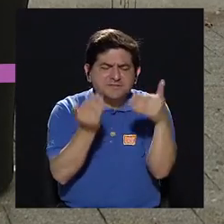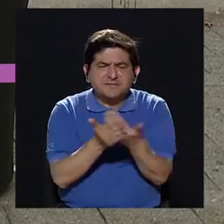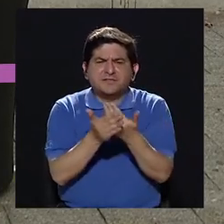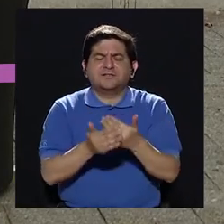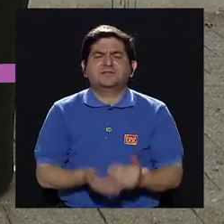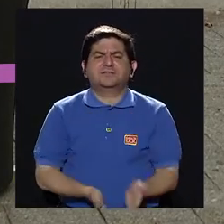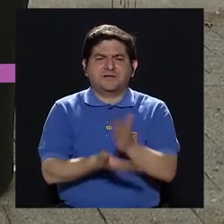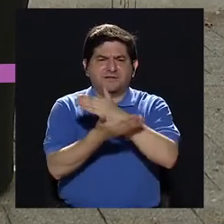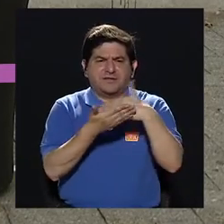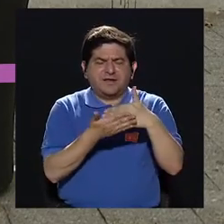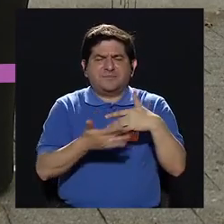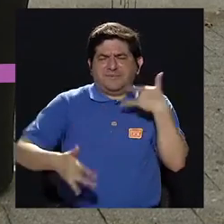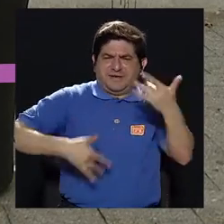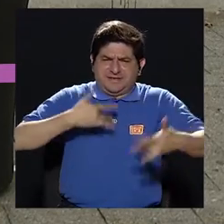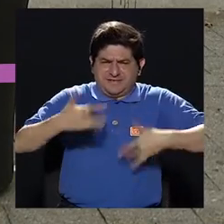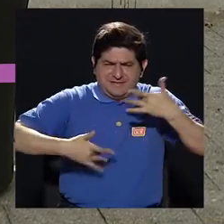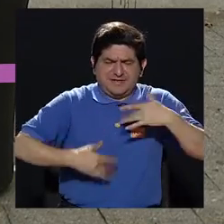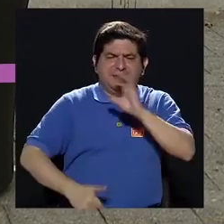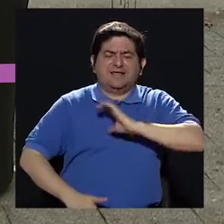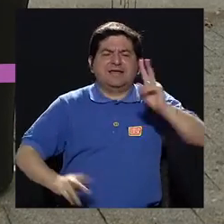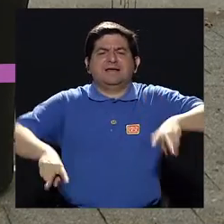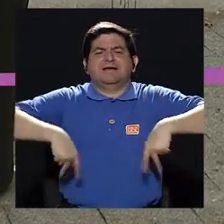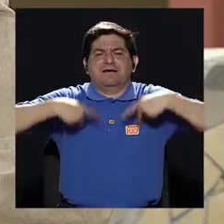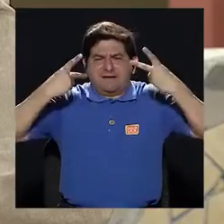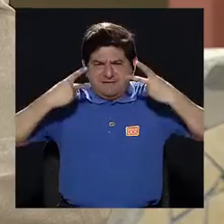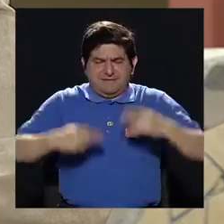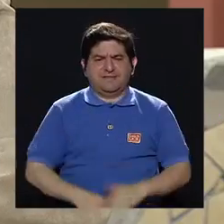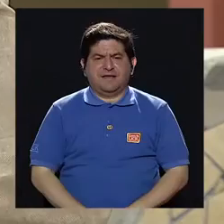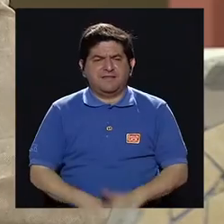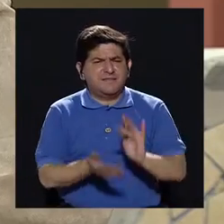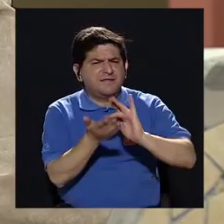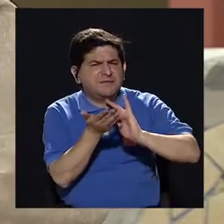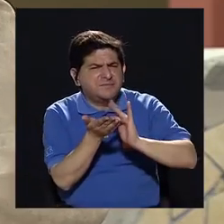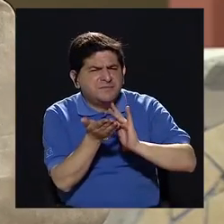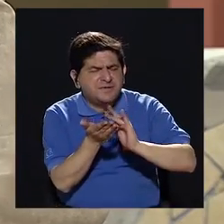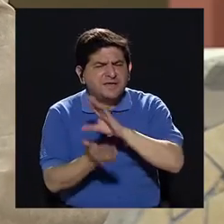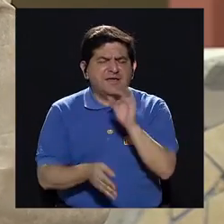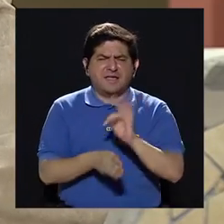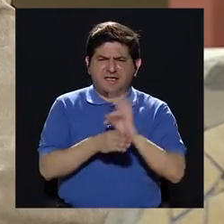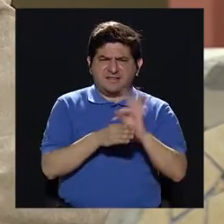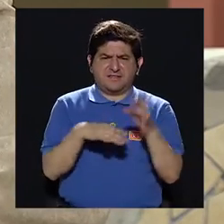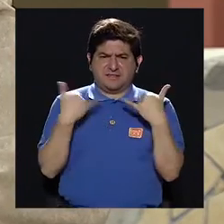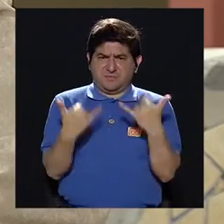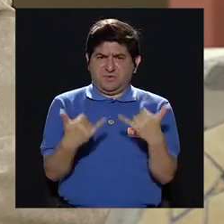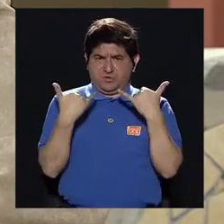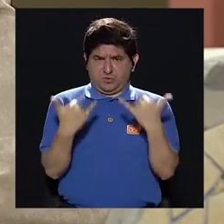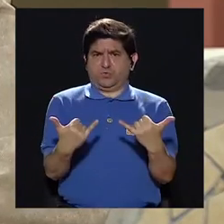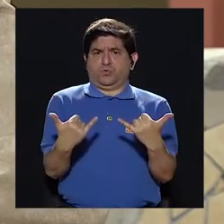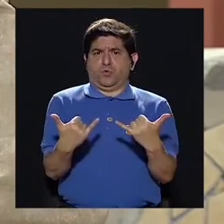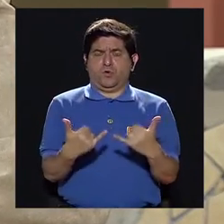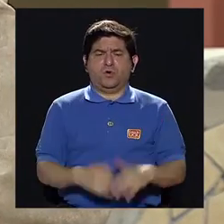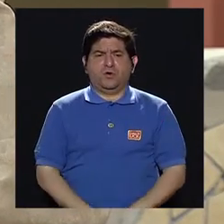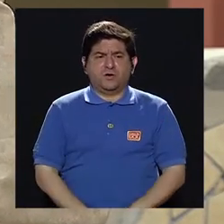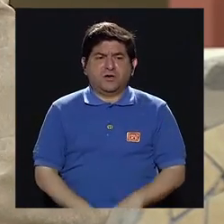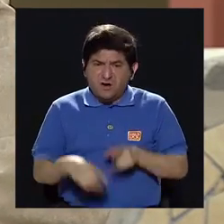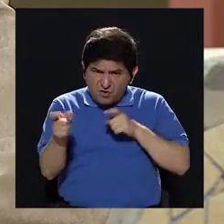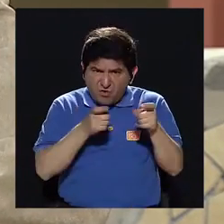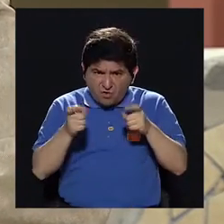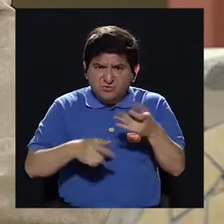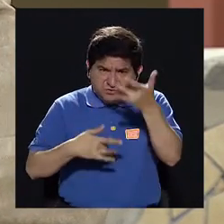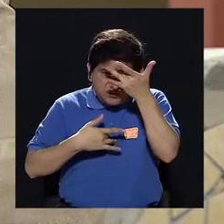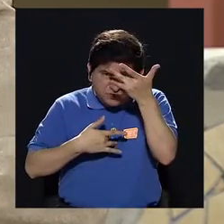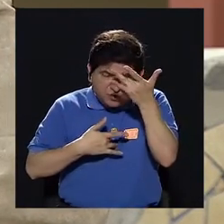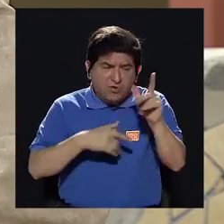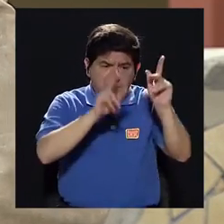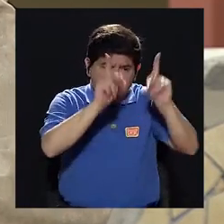todo lo que es la parte de la sintomatología y la calidad de vida. Con la medicación y con los tratamientos actuales se llega a controlar